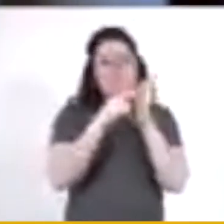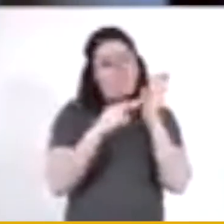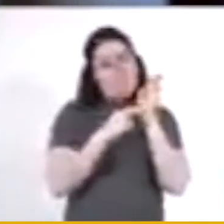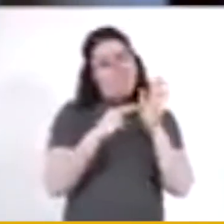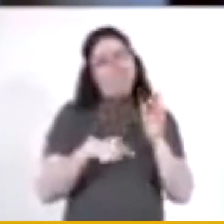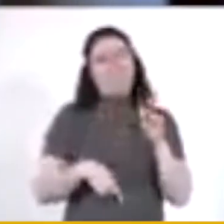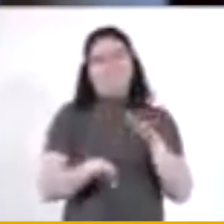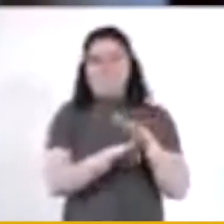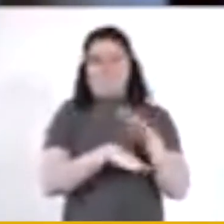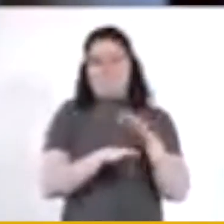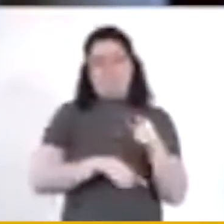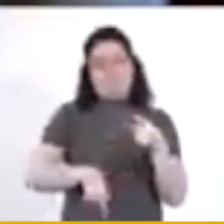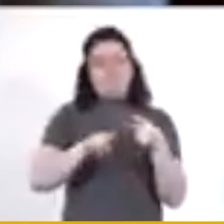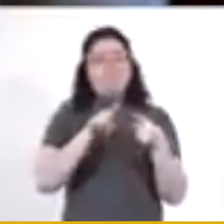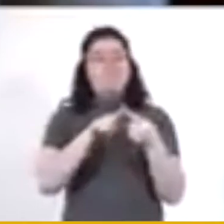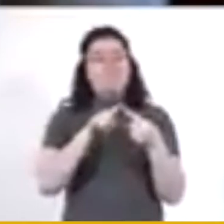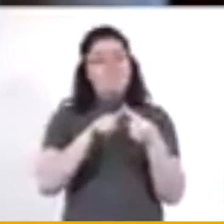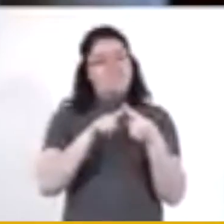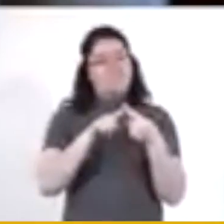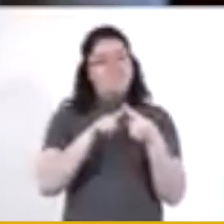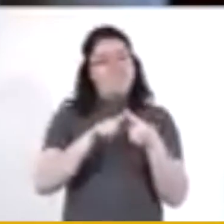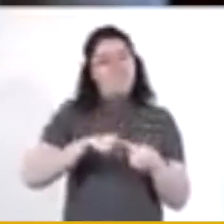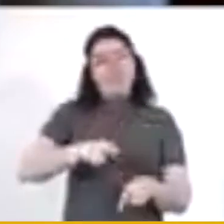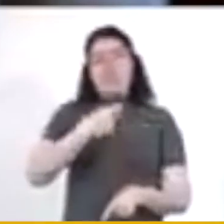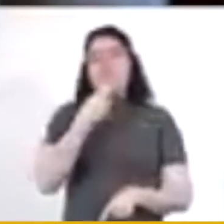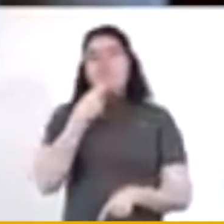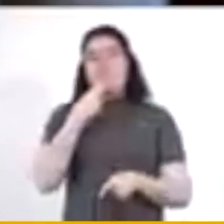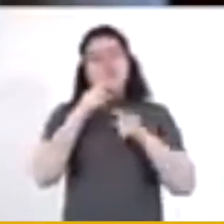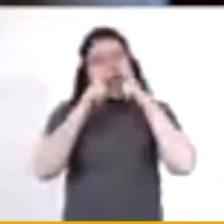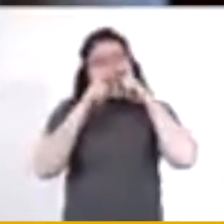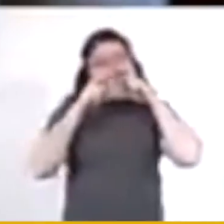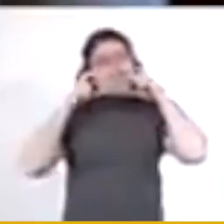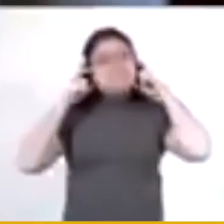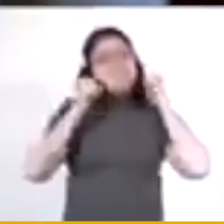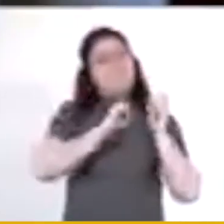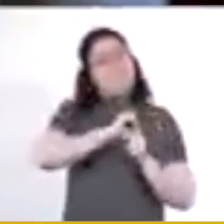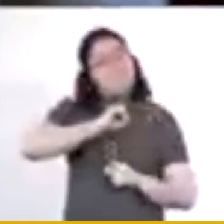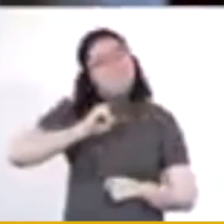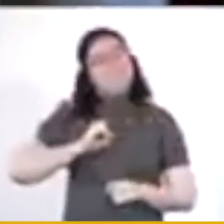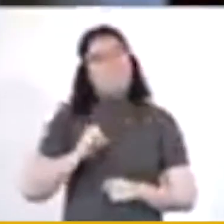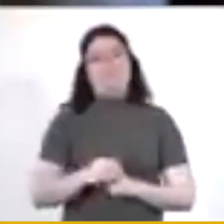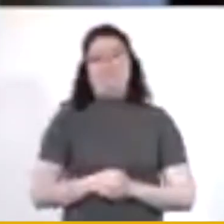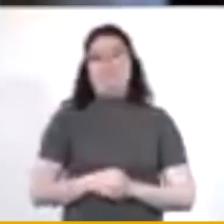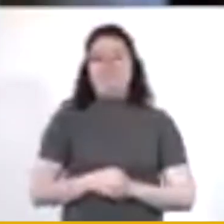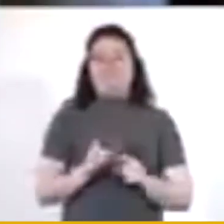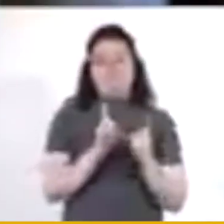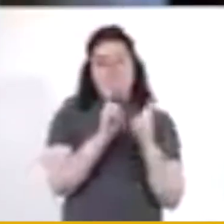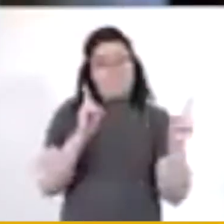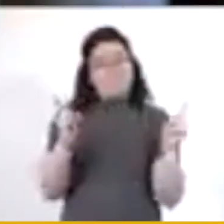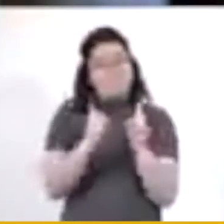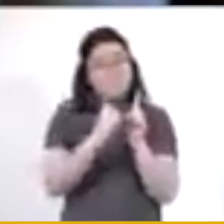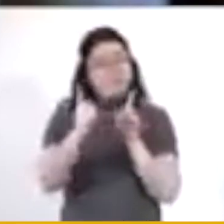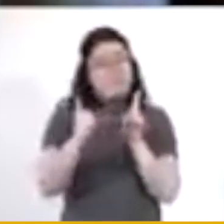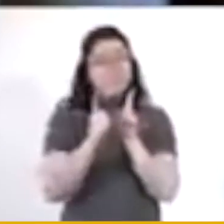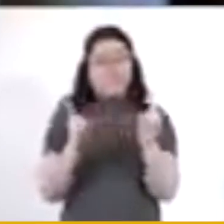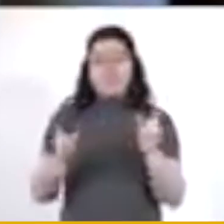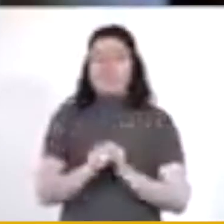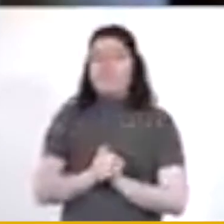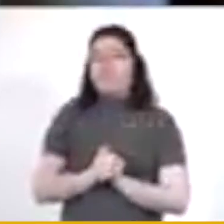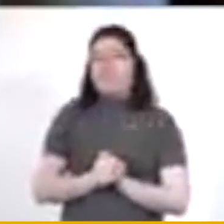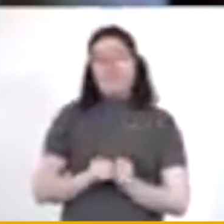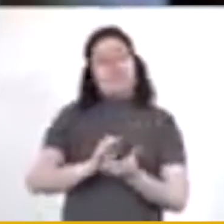básicas. Uno, riguroso uso de cubrebocas. Mantén la sana distancia